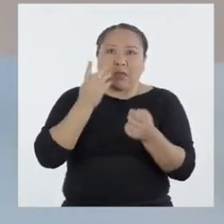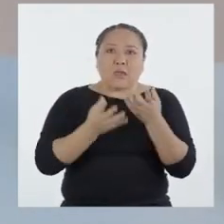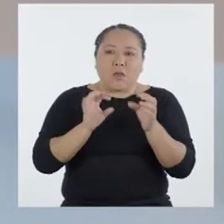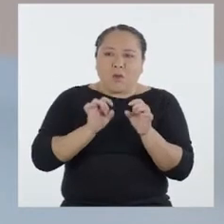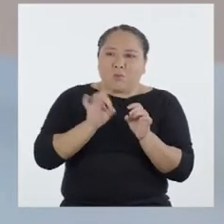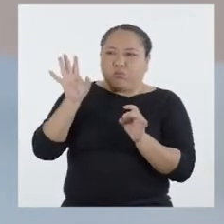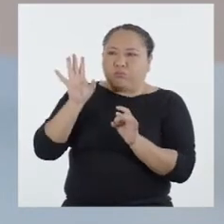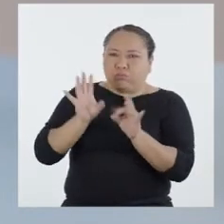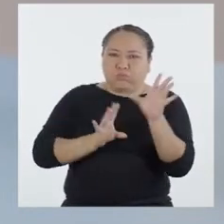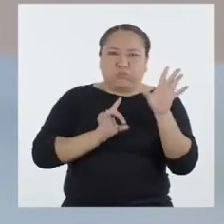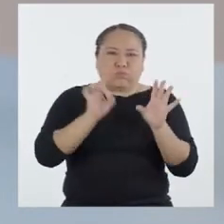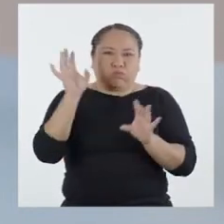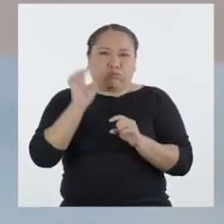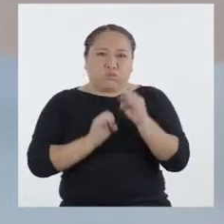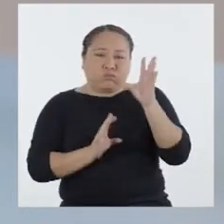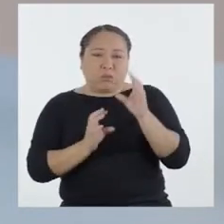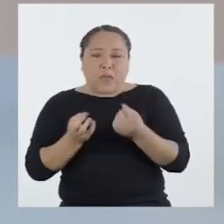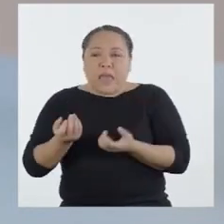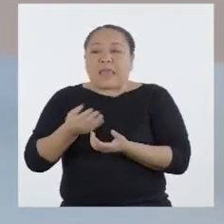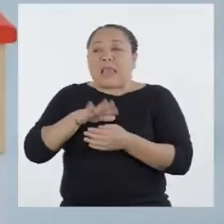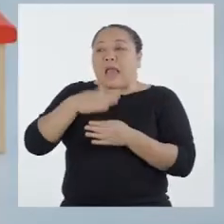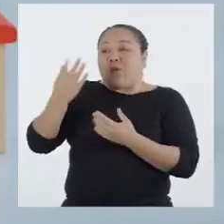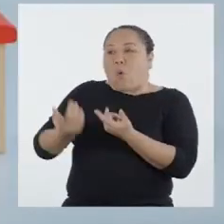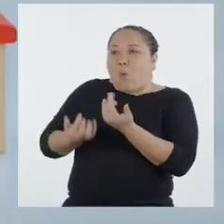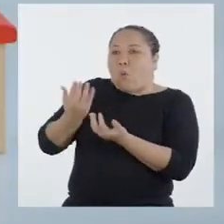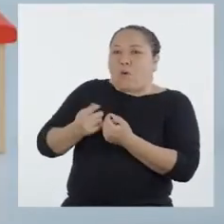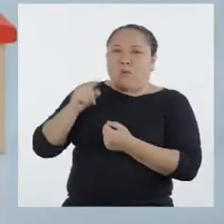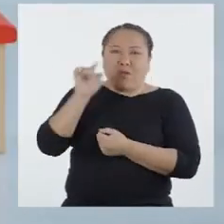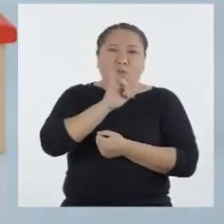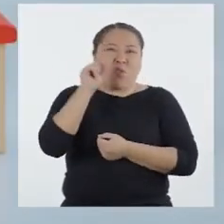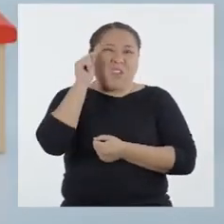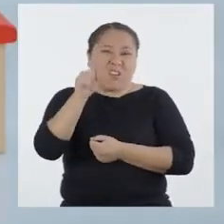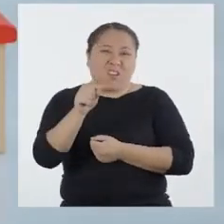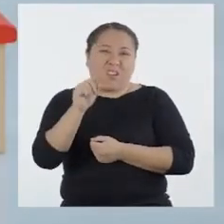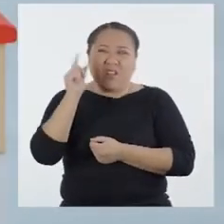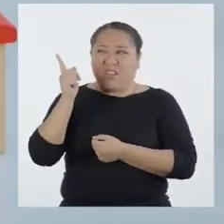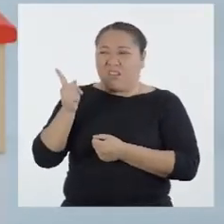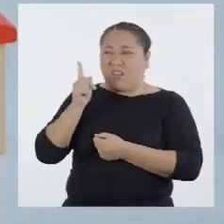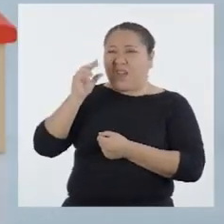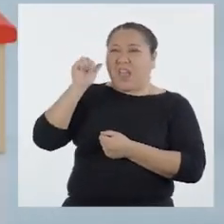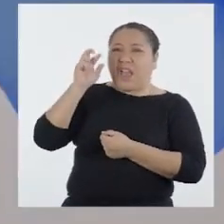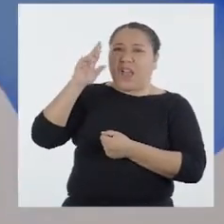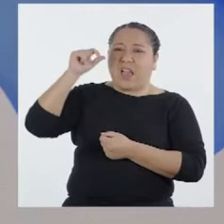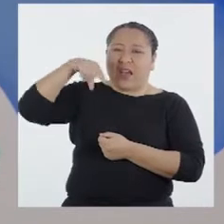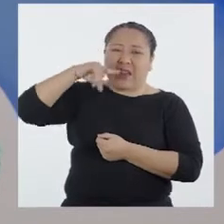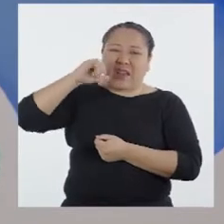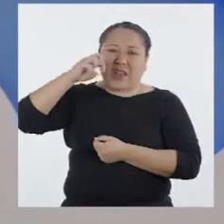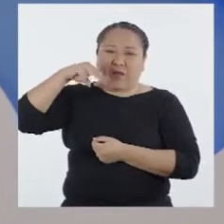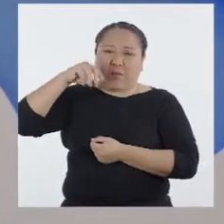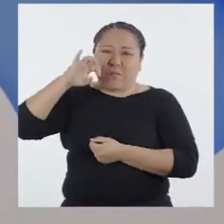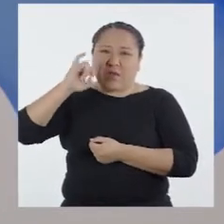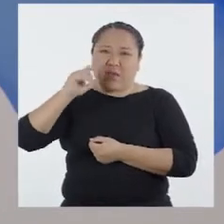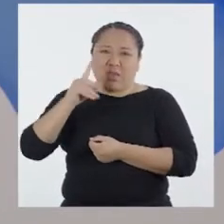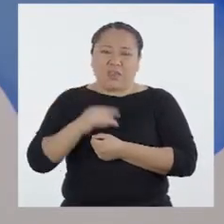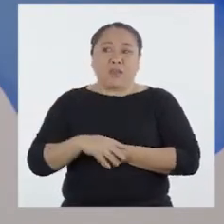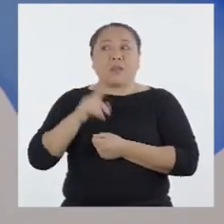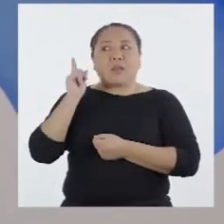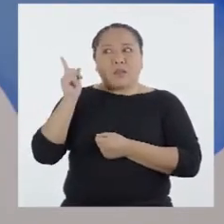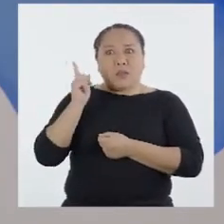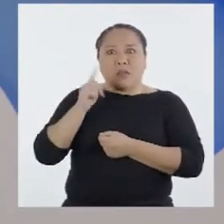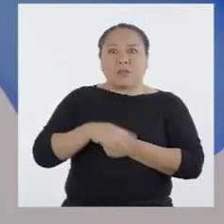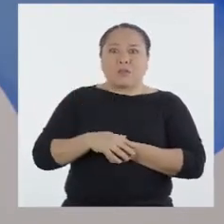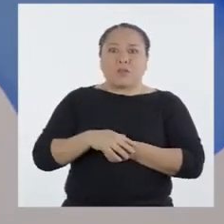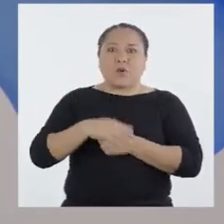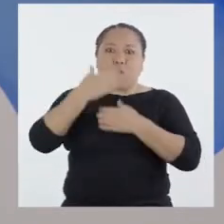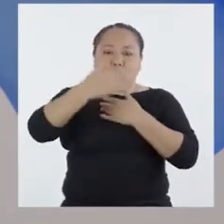podrían saltar chispas y causar un incendio. ¡Como lo que le acaba de pasar a Arquímedes! Sí, y eso que él